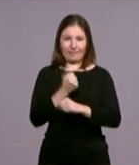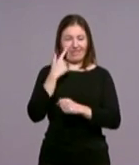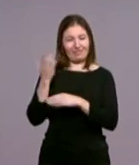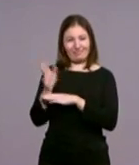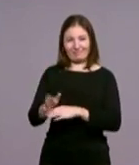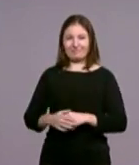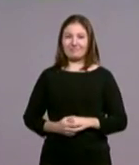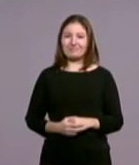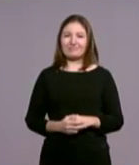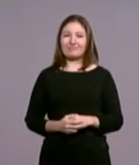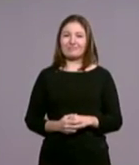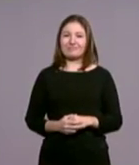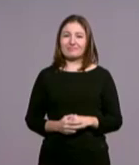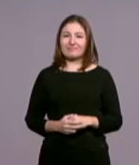agenda.